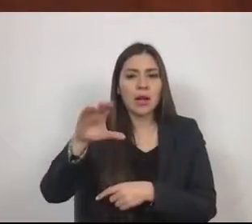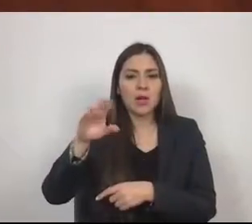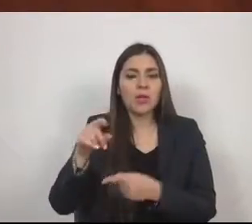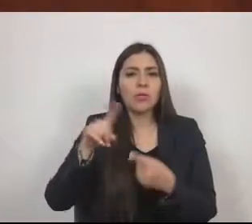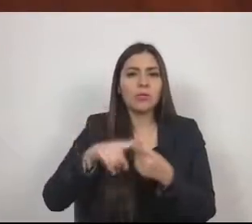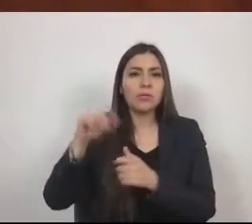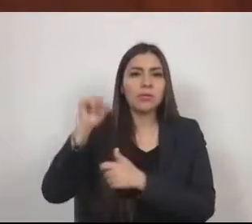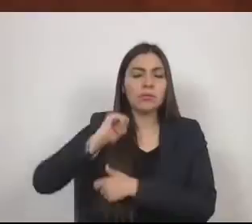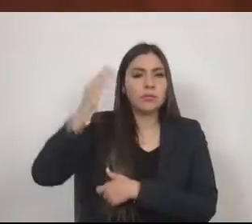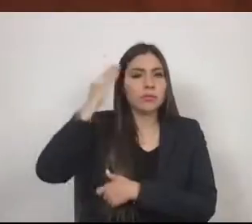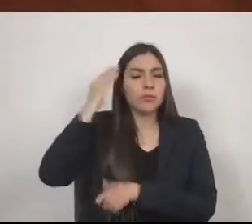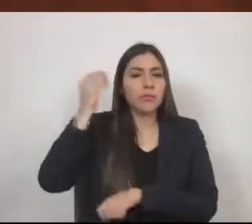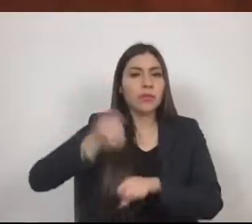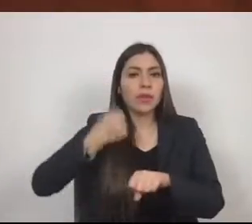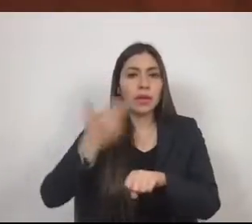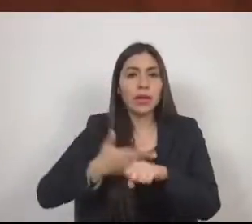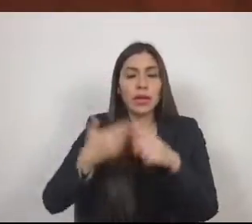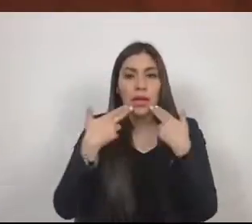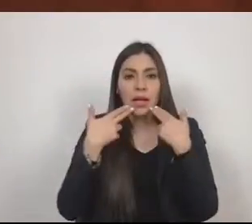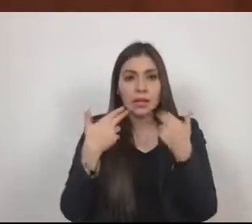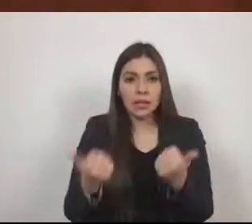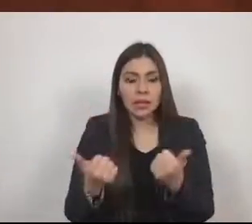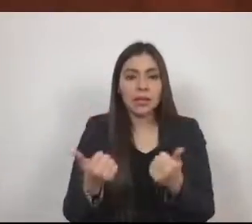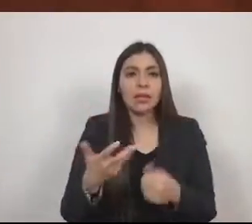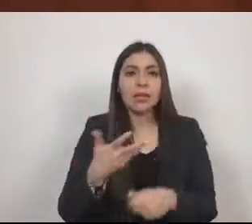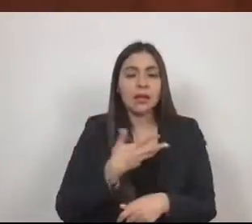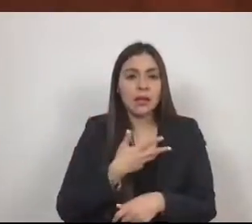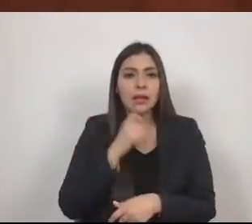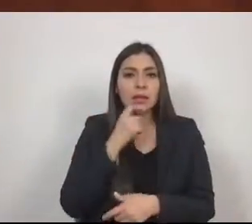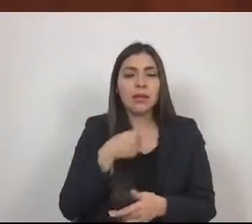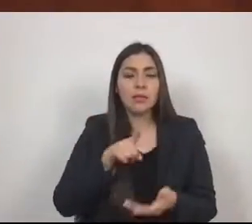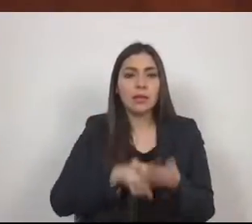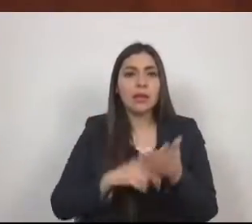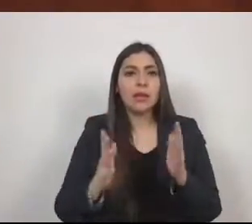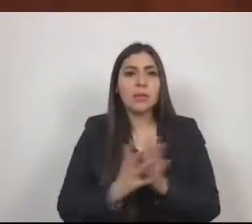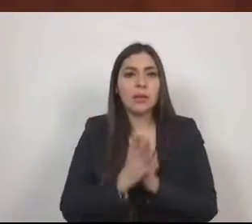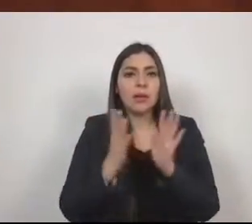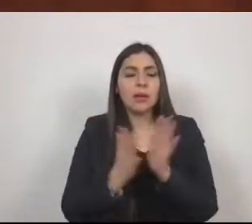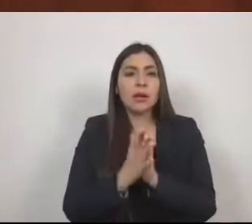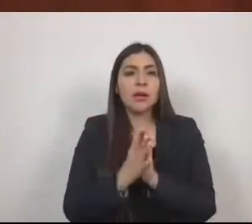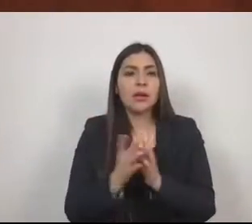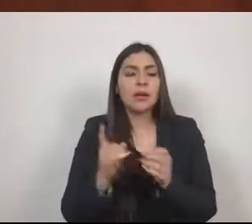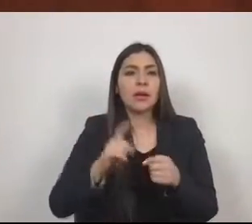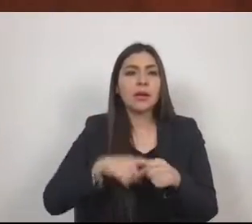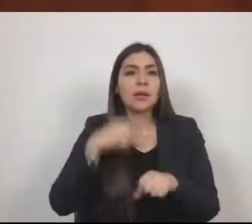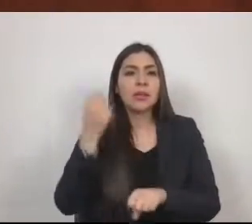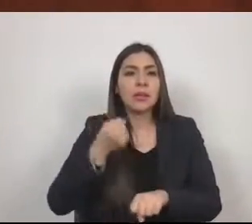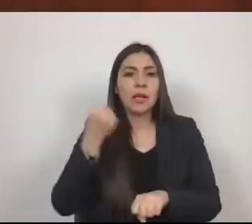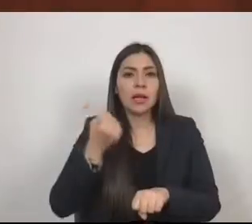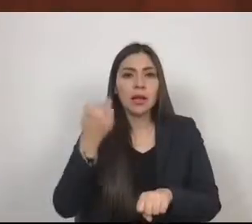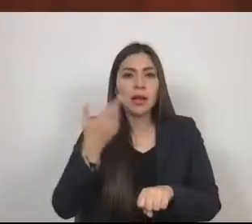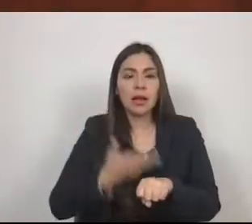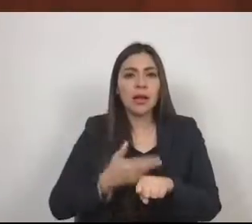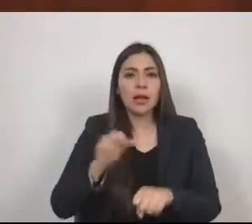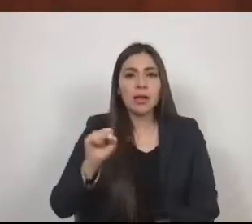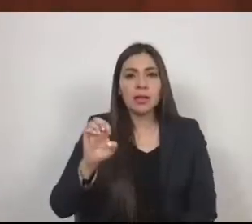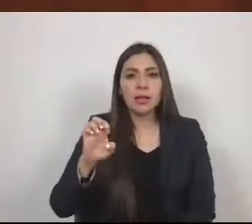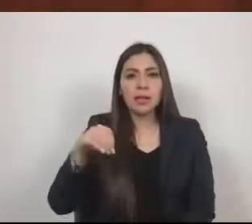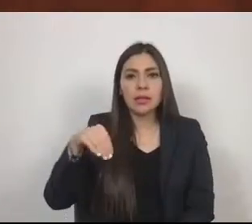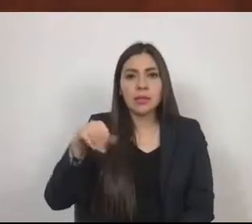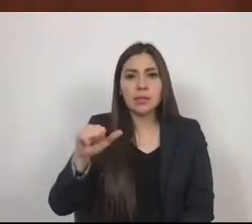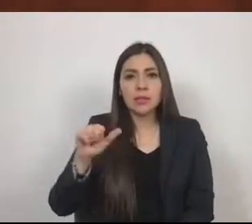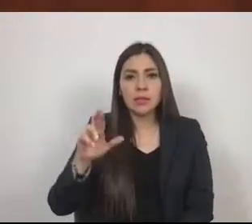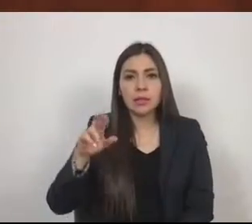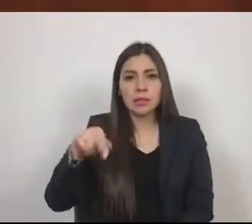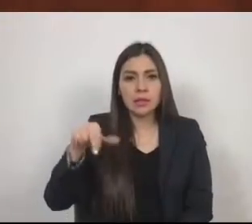Hacienda y Crédito Público y contará con la participación de la Secretaría de Medio Ambiente y Recursos Naturales, la